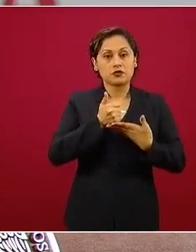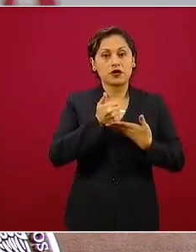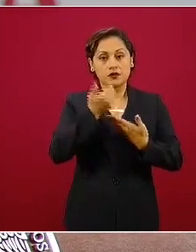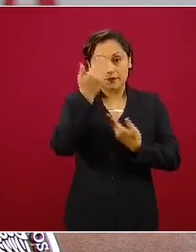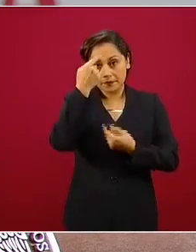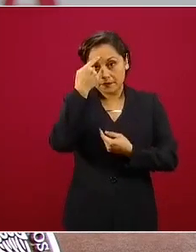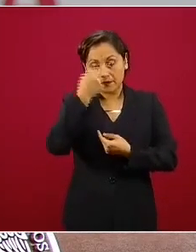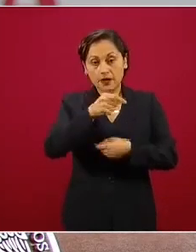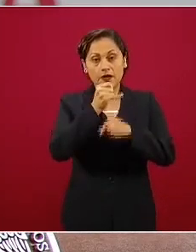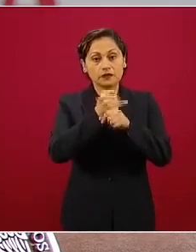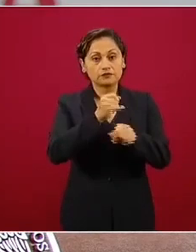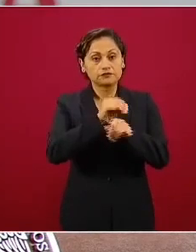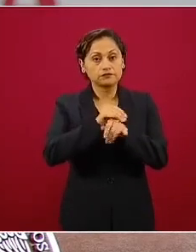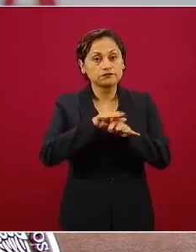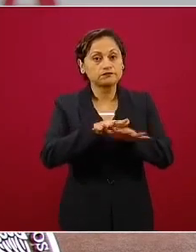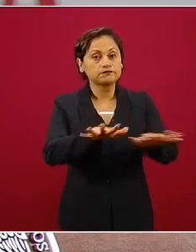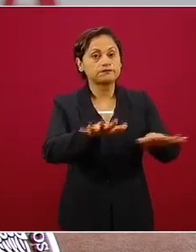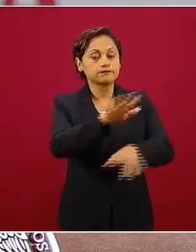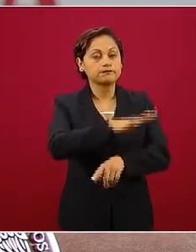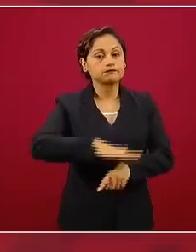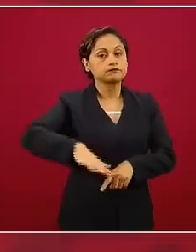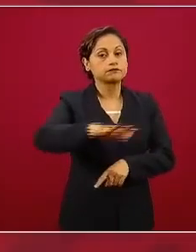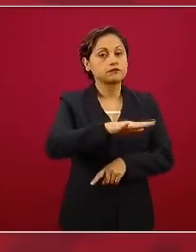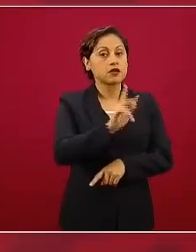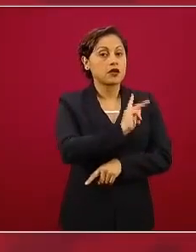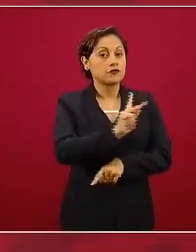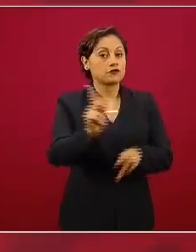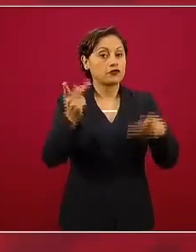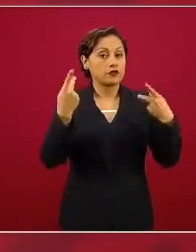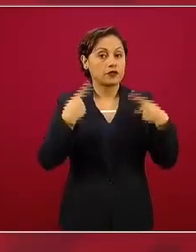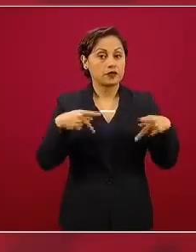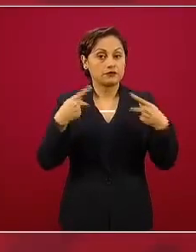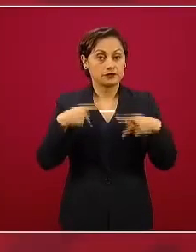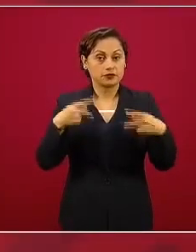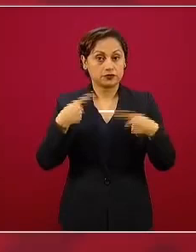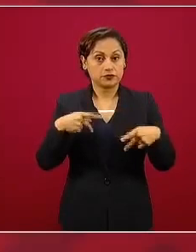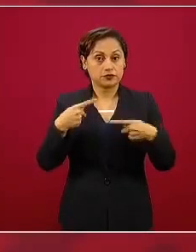dirigida a todo el pueblo.